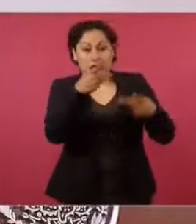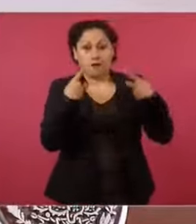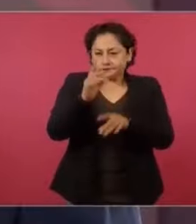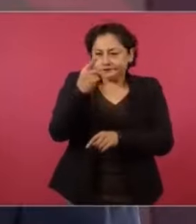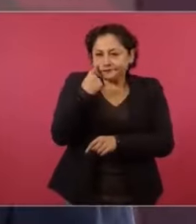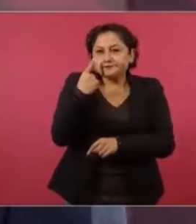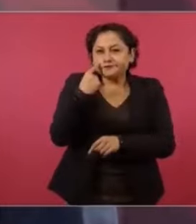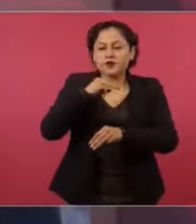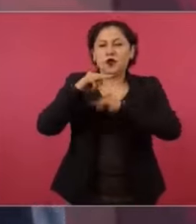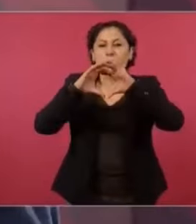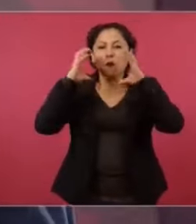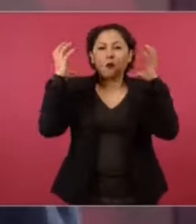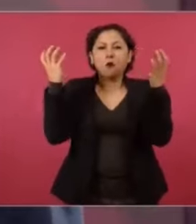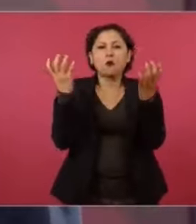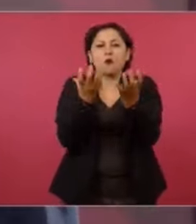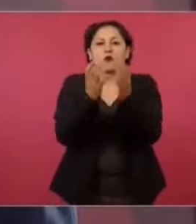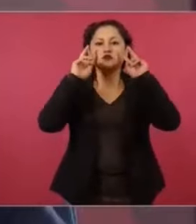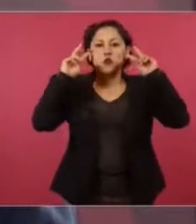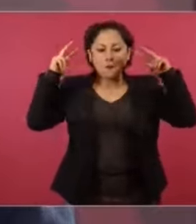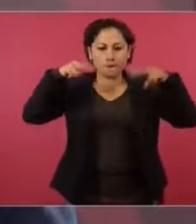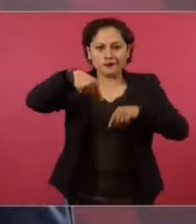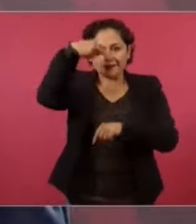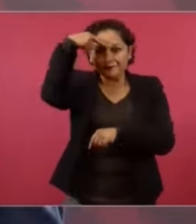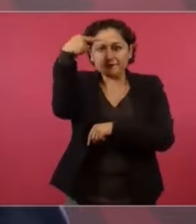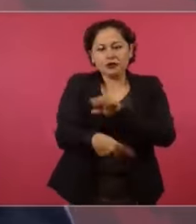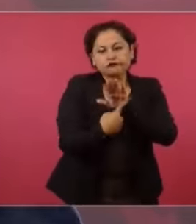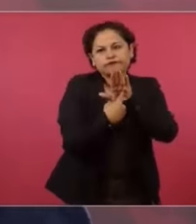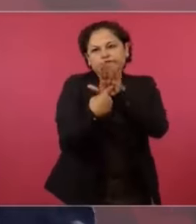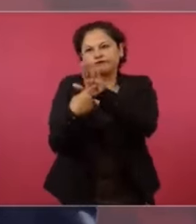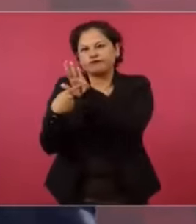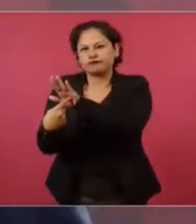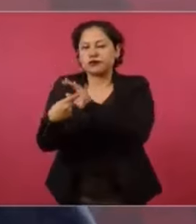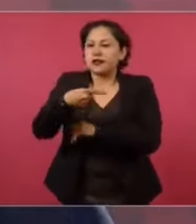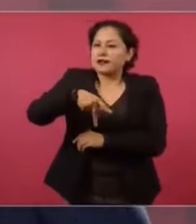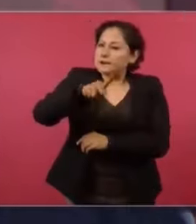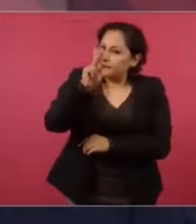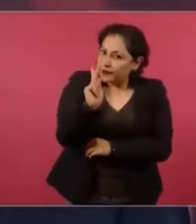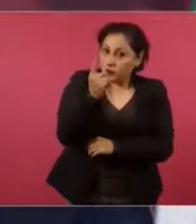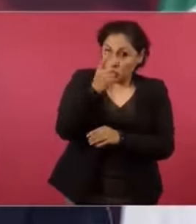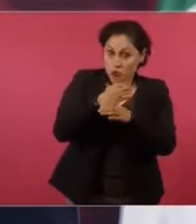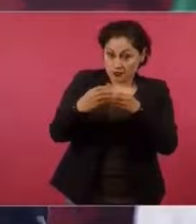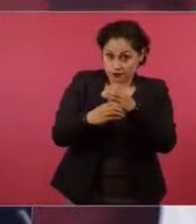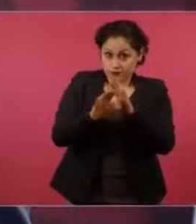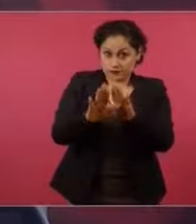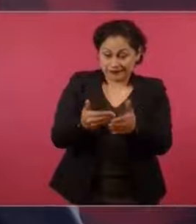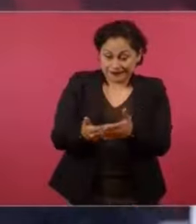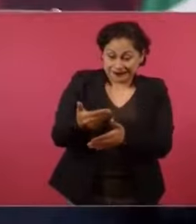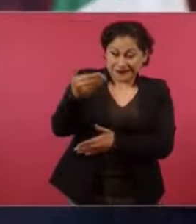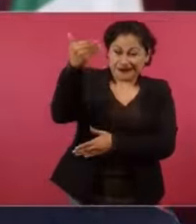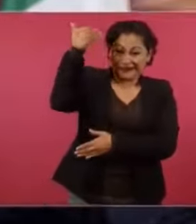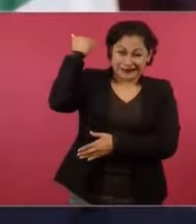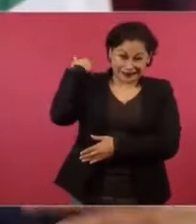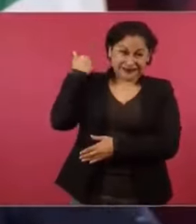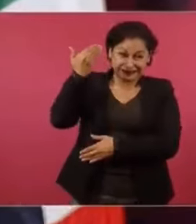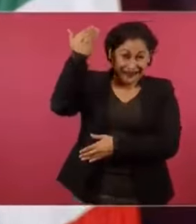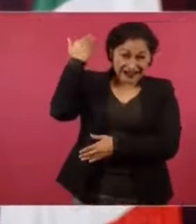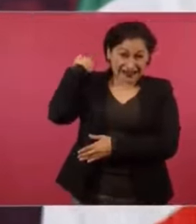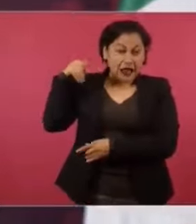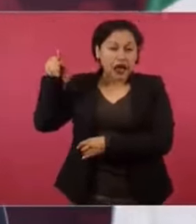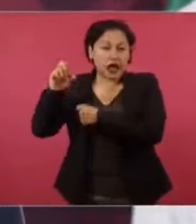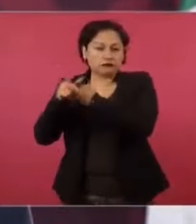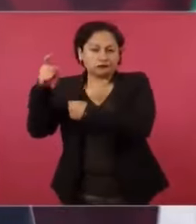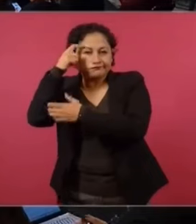fíjense una cosa, pero hay algo que se tiene que tomar en cuenta, desde antes de Gebel, mucho antes, ya aquí en México